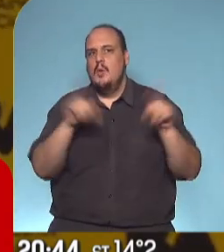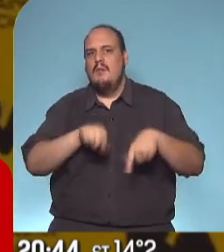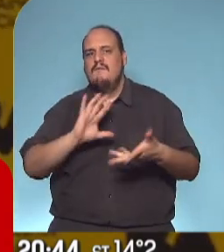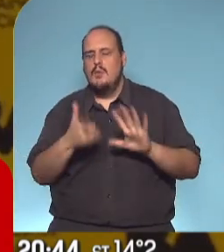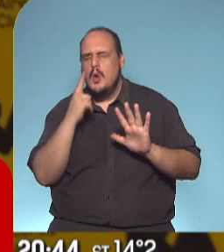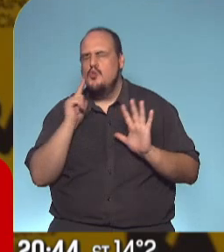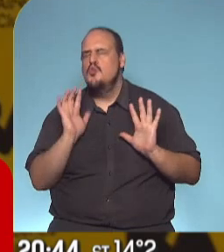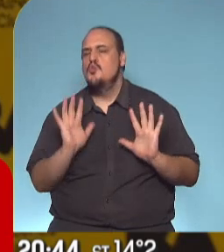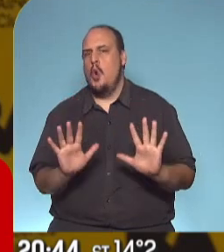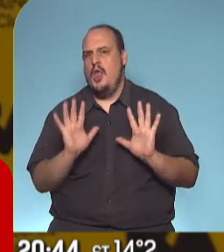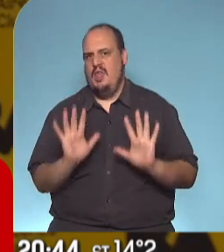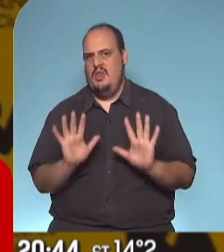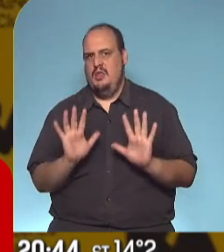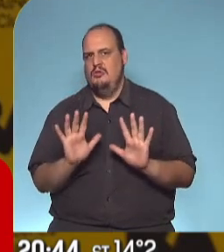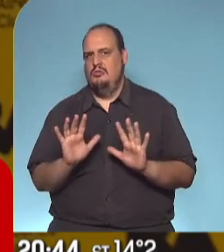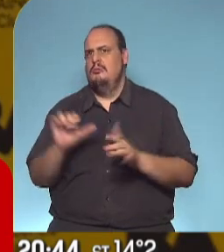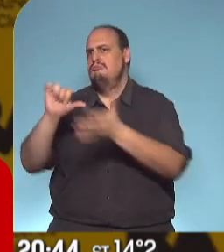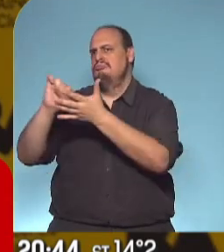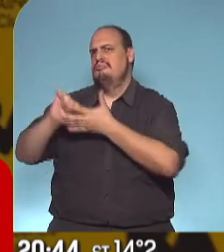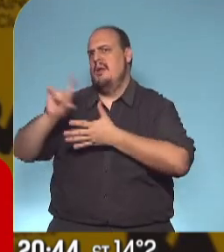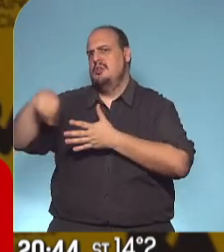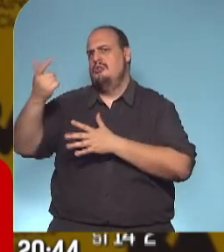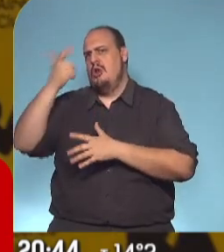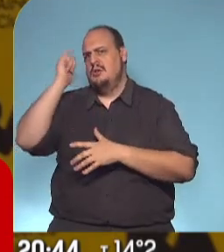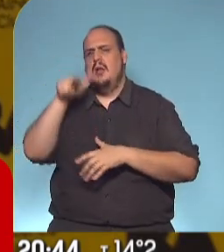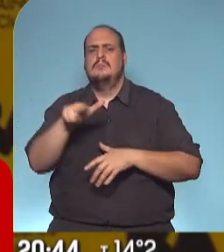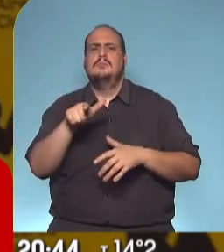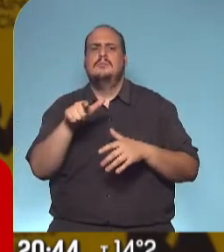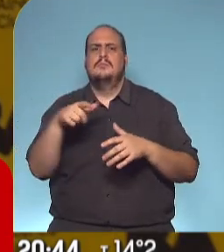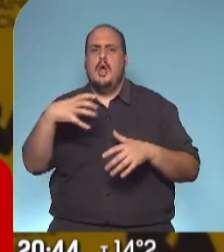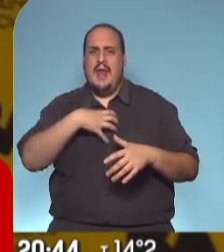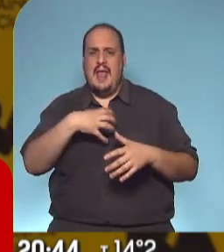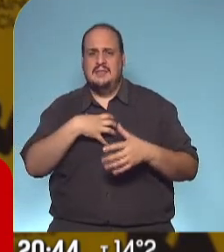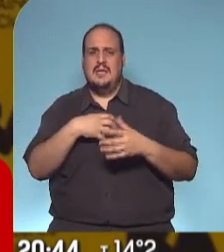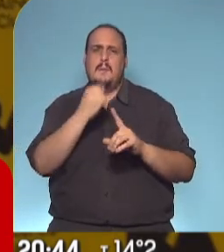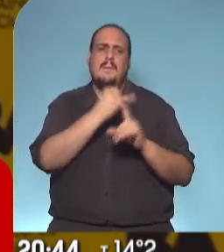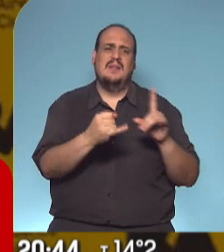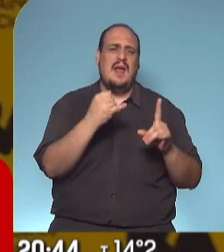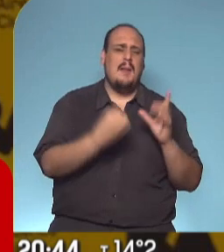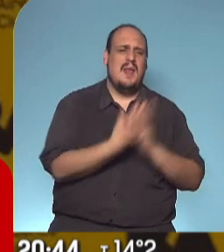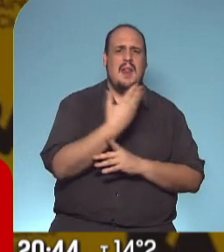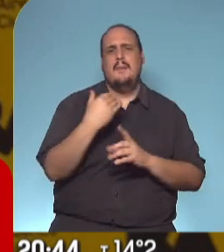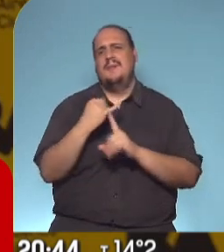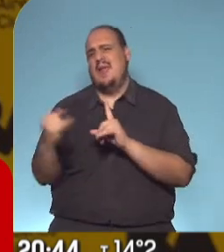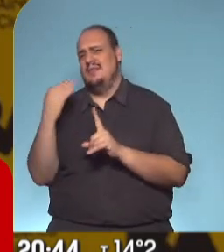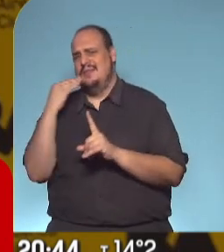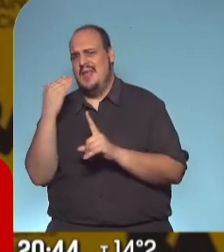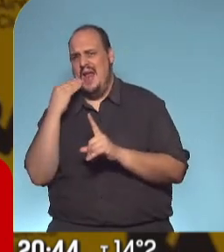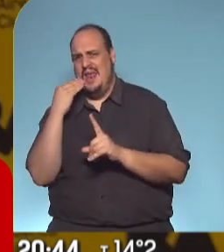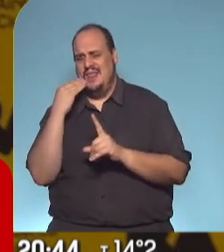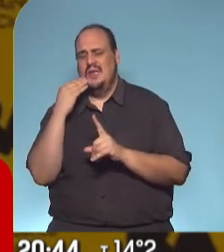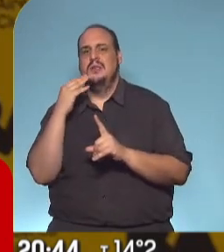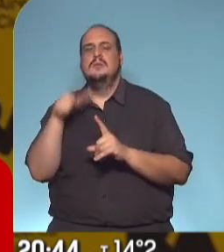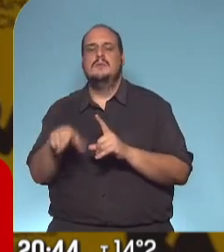varias experiencias en otros países, algunas que van mitad de los chicos a la tarde, mitad de la mañana, en otras que van una semana... Digo, hay que reducir, al